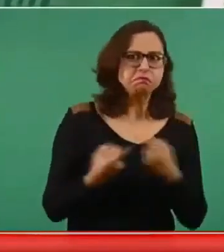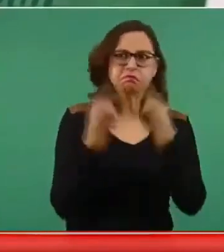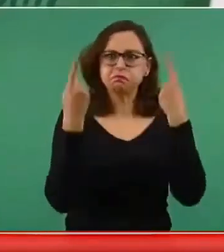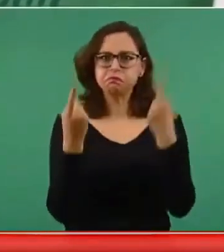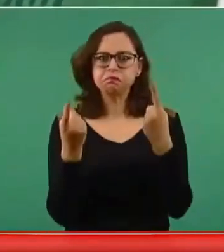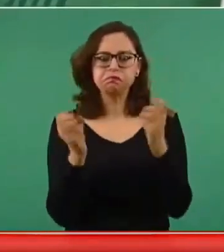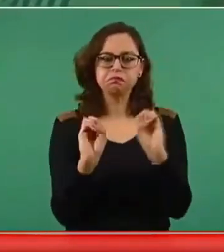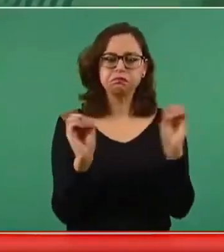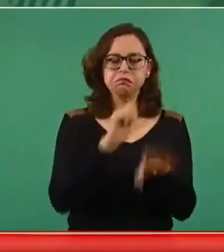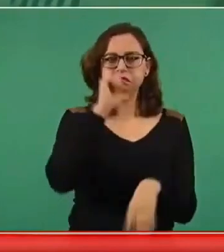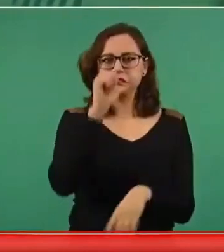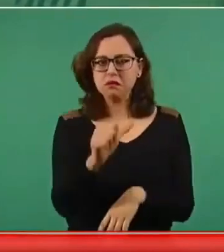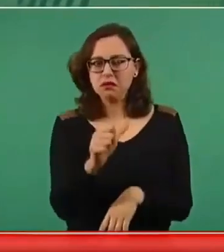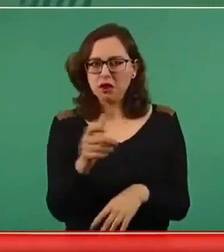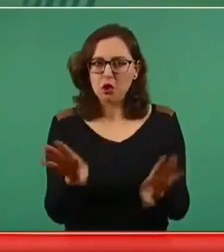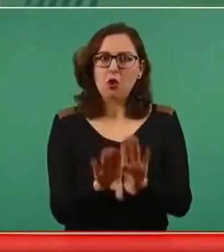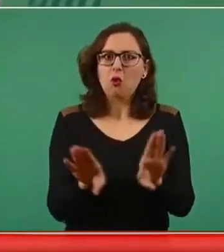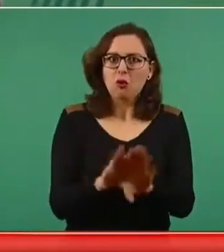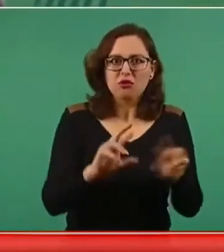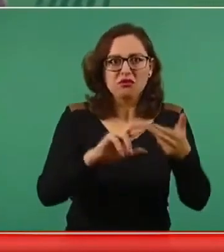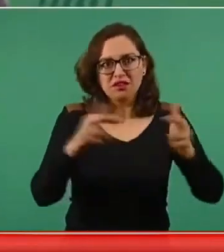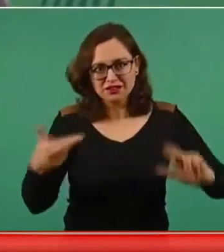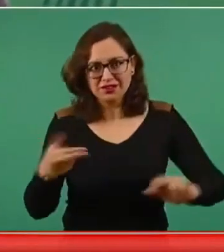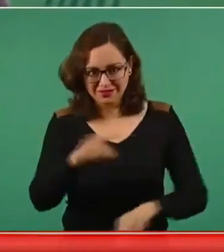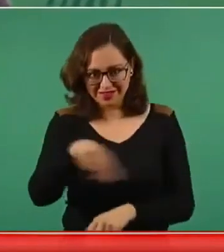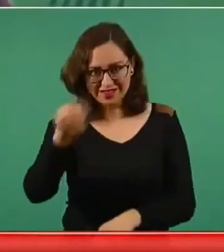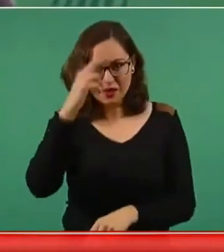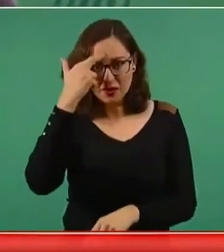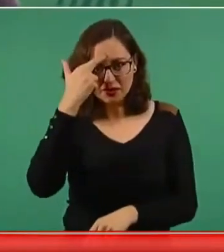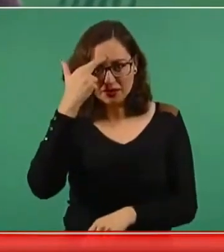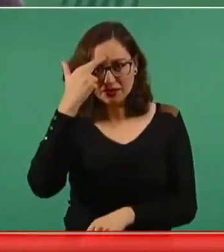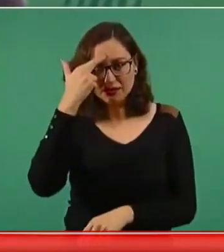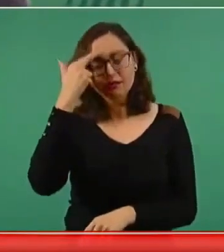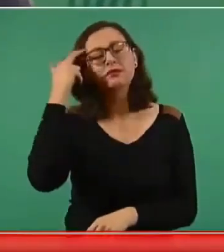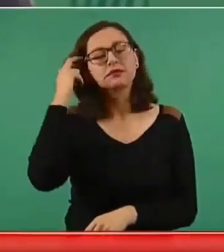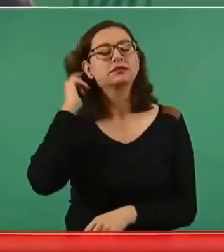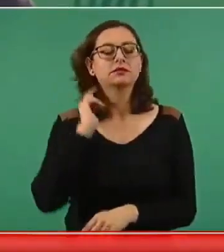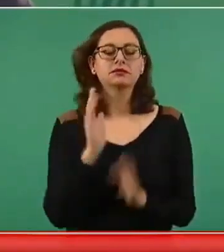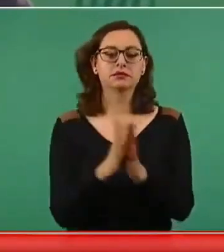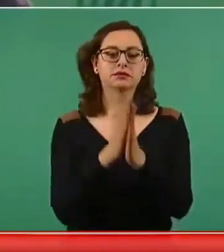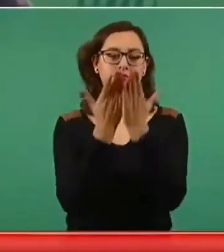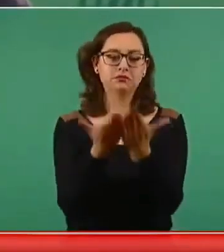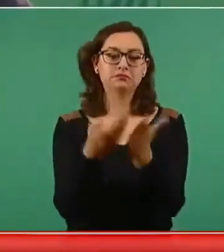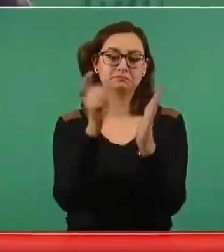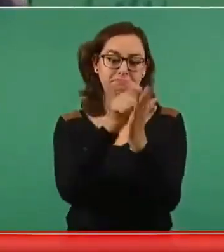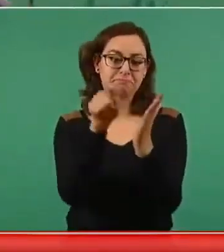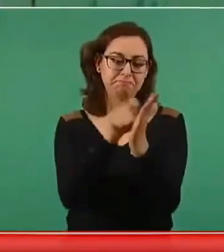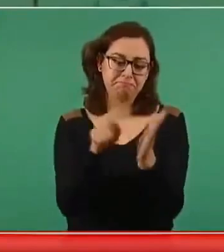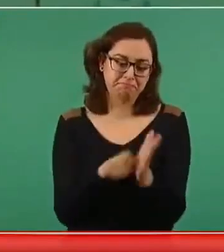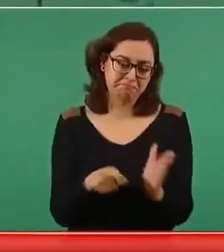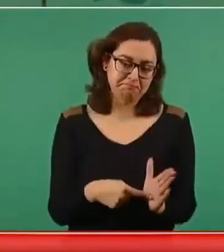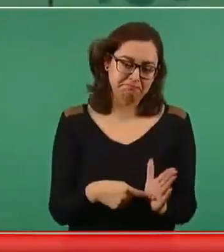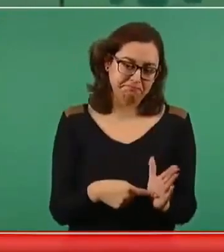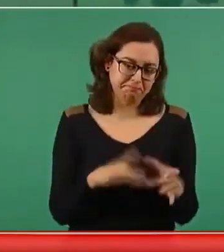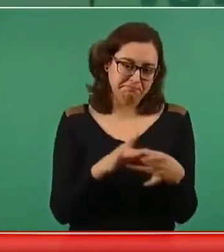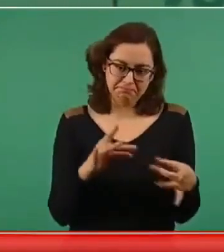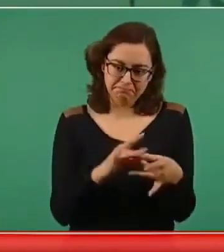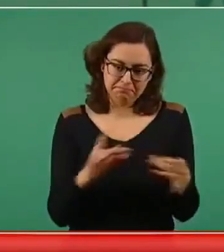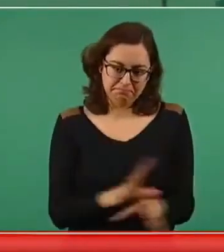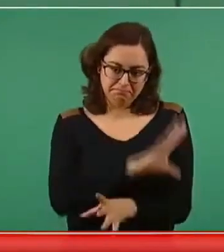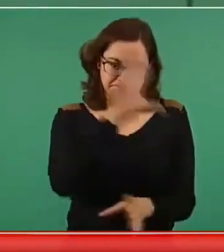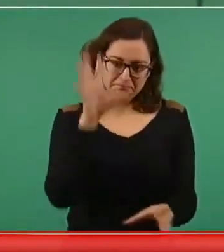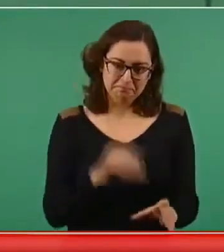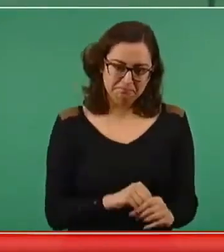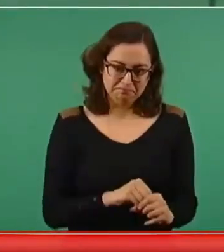ahí explico los pormenores de esta relación y otras acciones